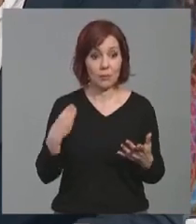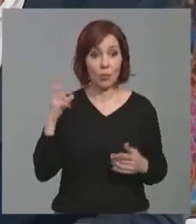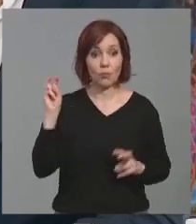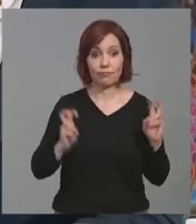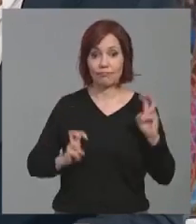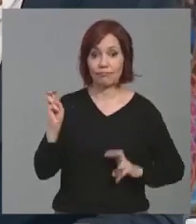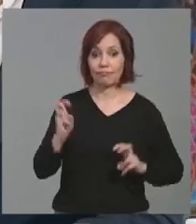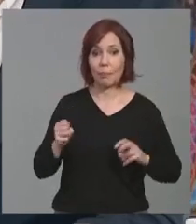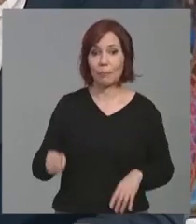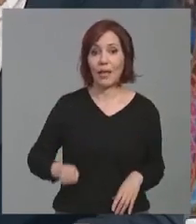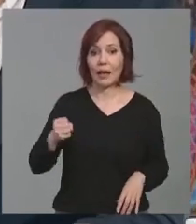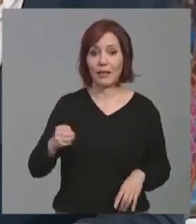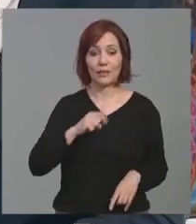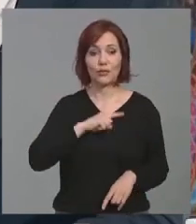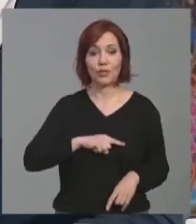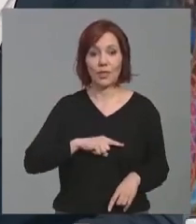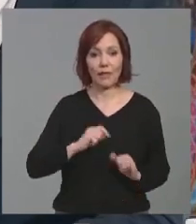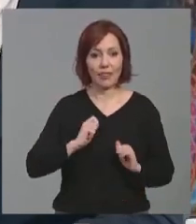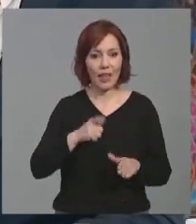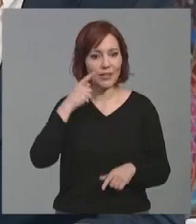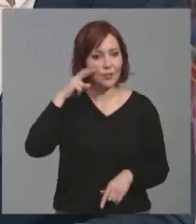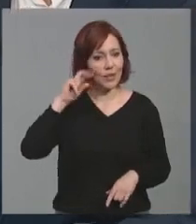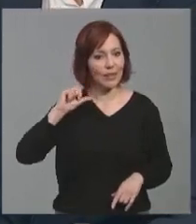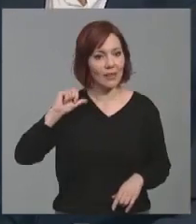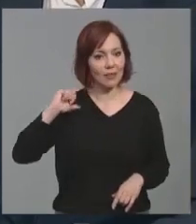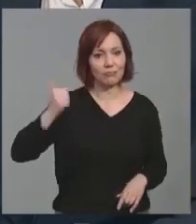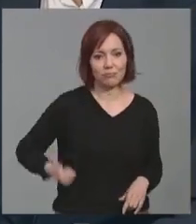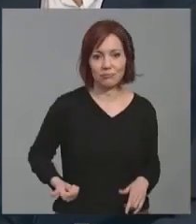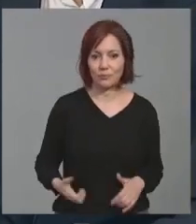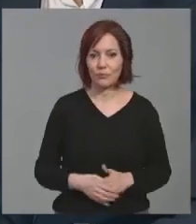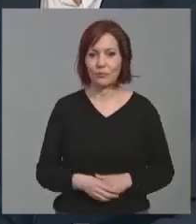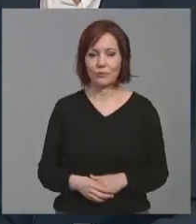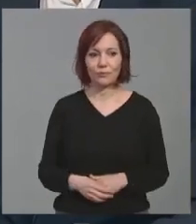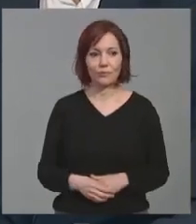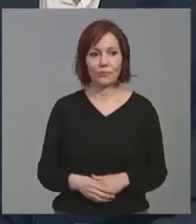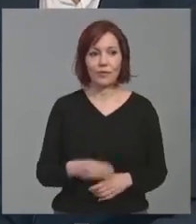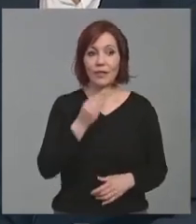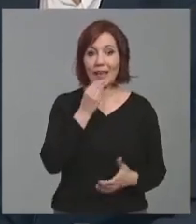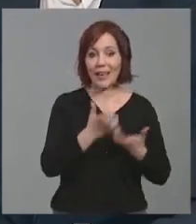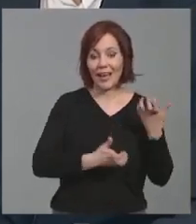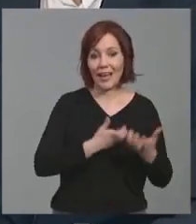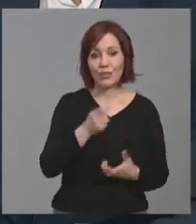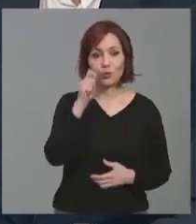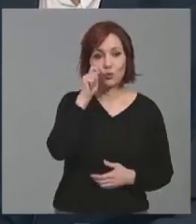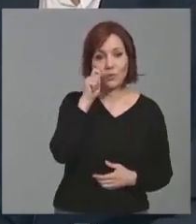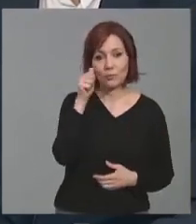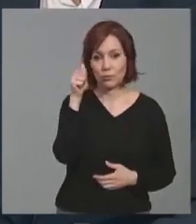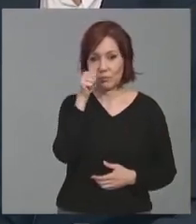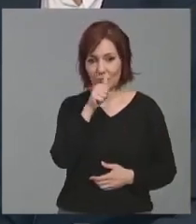viajeros, de los peregrinos en Caravaca, pues, pueda enriquecerse. Sí, una oferta de astroturismo, de teatro, gastronomía, no turismo,